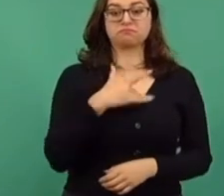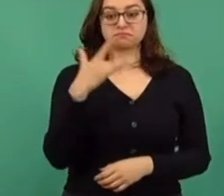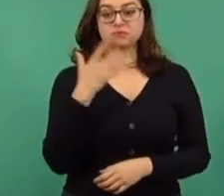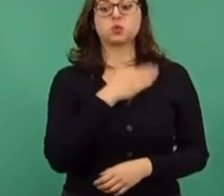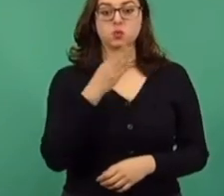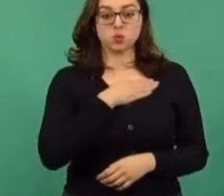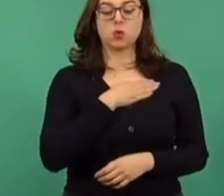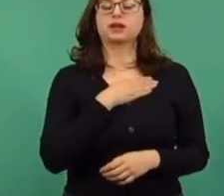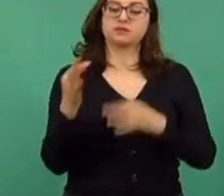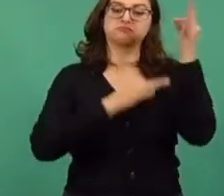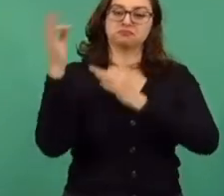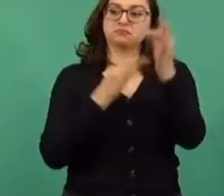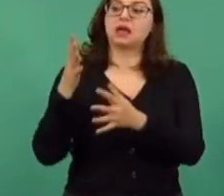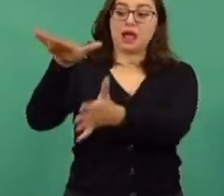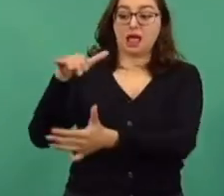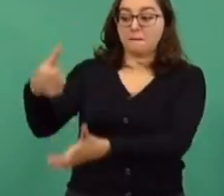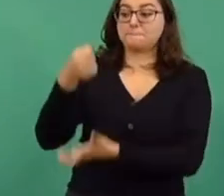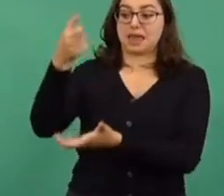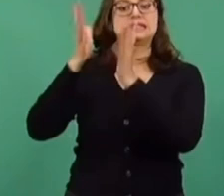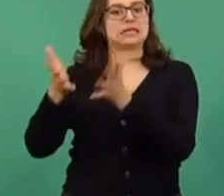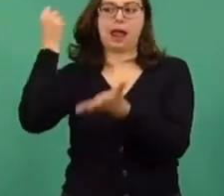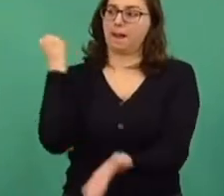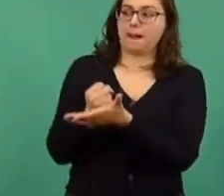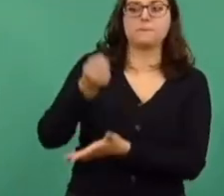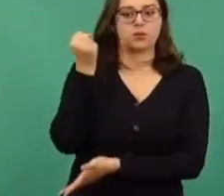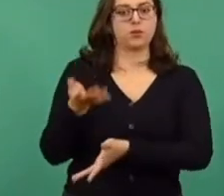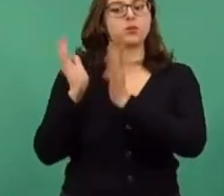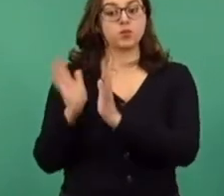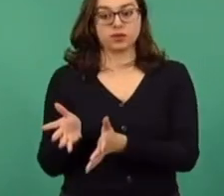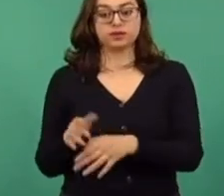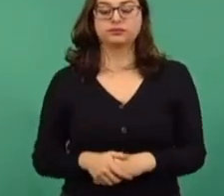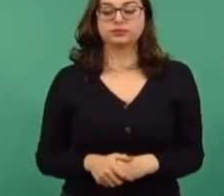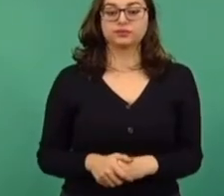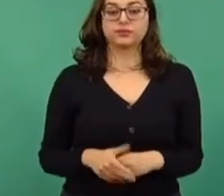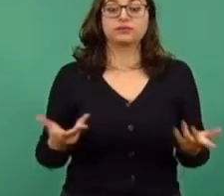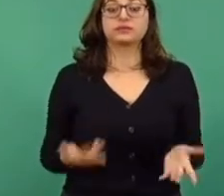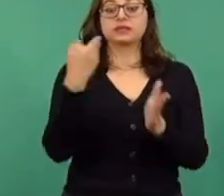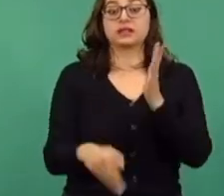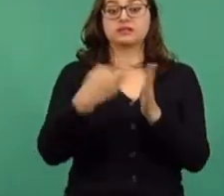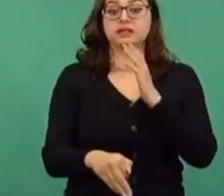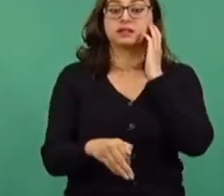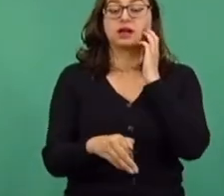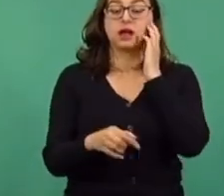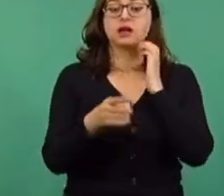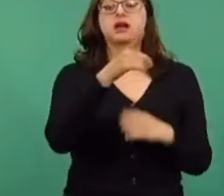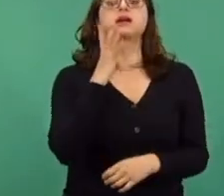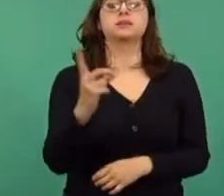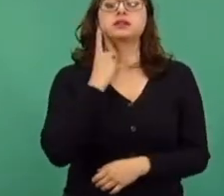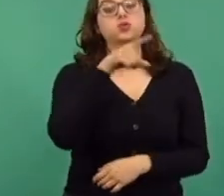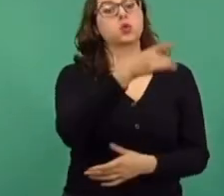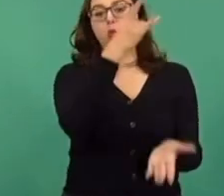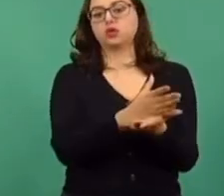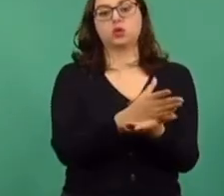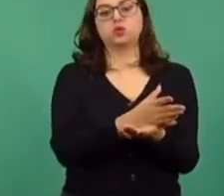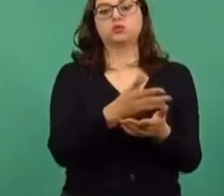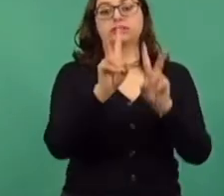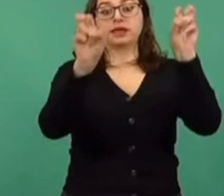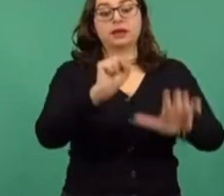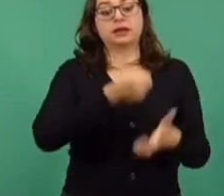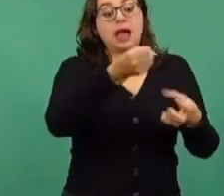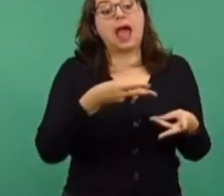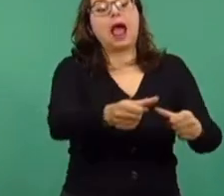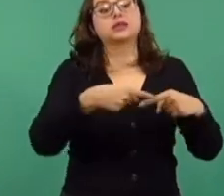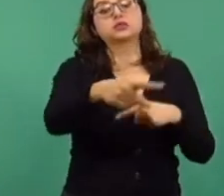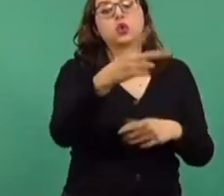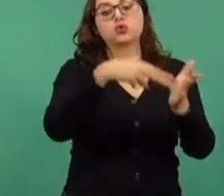buena noticia. Ya está la Ley de Ingresos y corresponde ya sólo a la Cámara de Diputados, porque es facultad exclusiva, aprobar el presupuesto